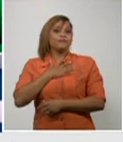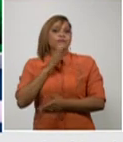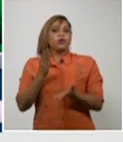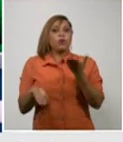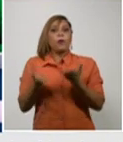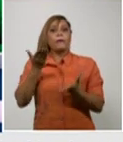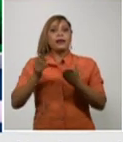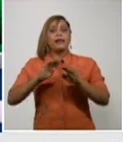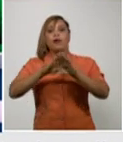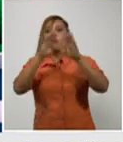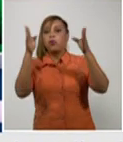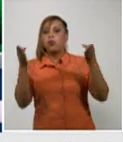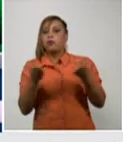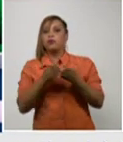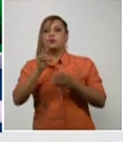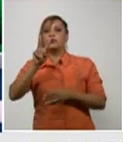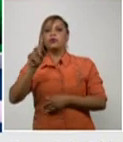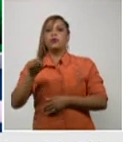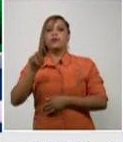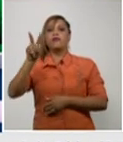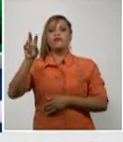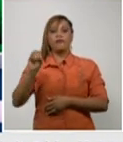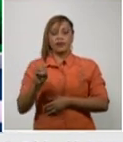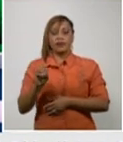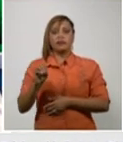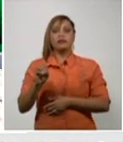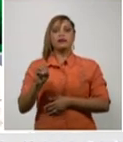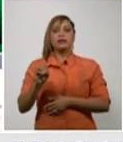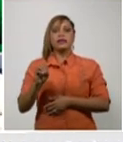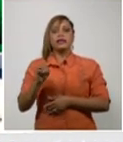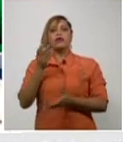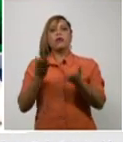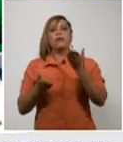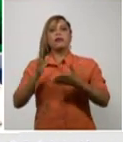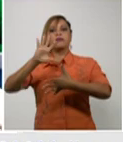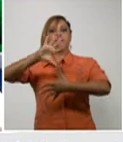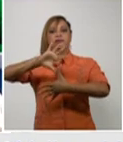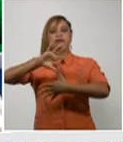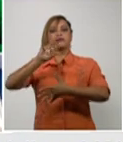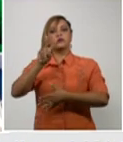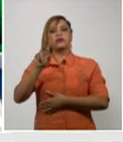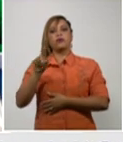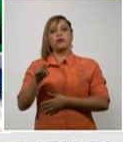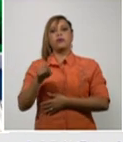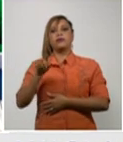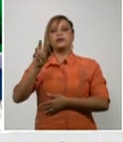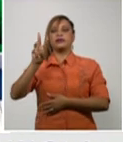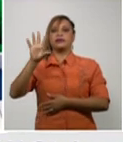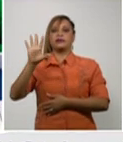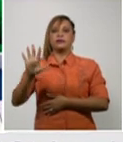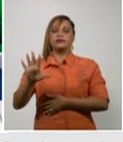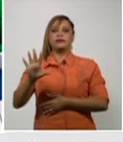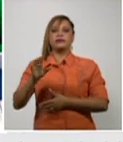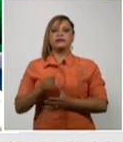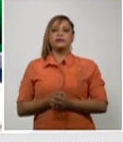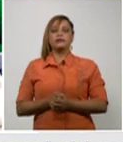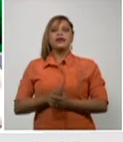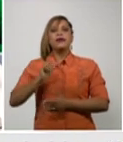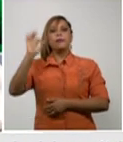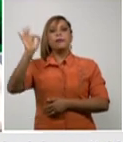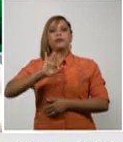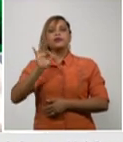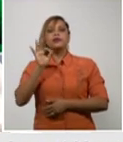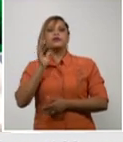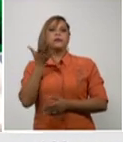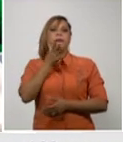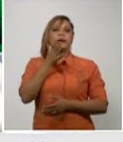mundo de 2.20 y con las Américas de 2.35 que son tasas similares